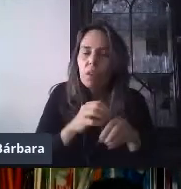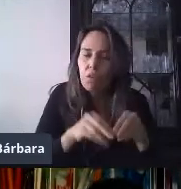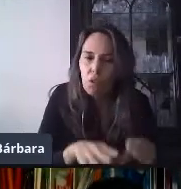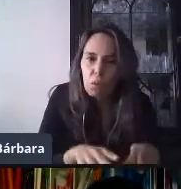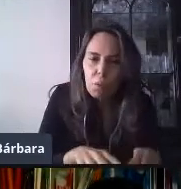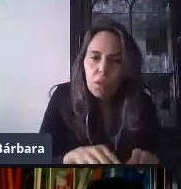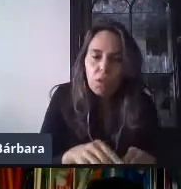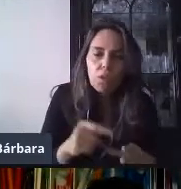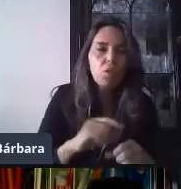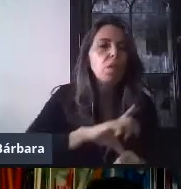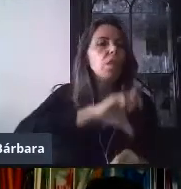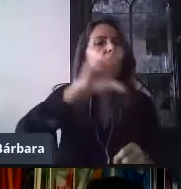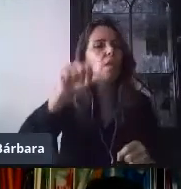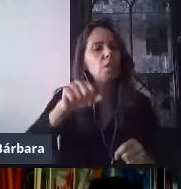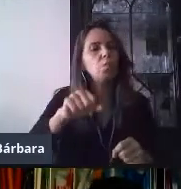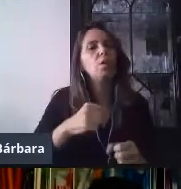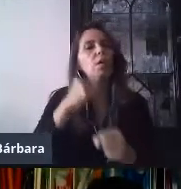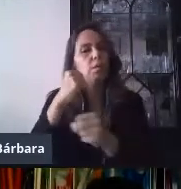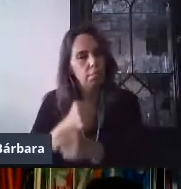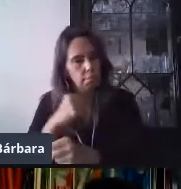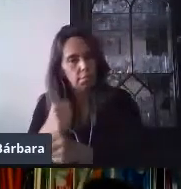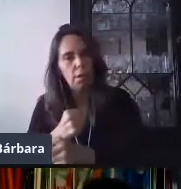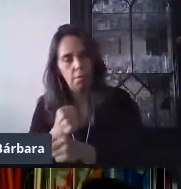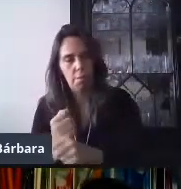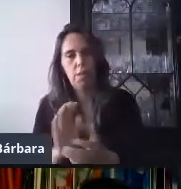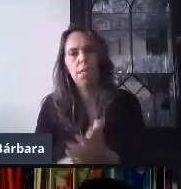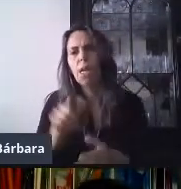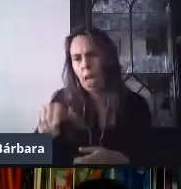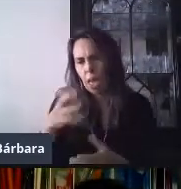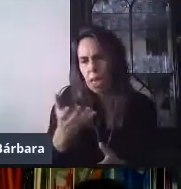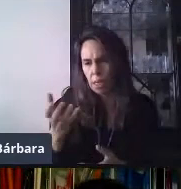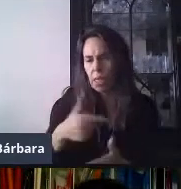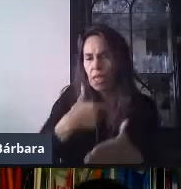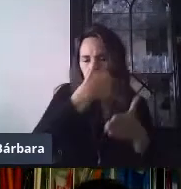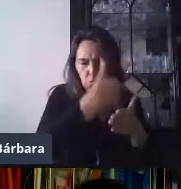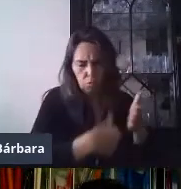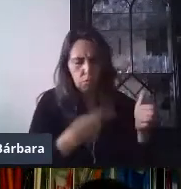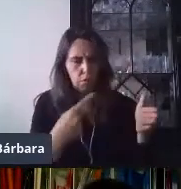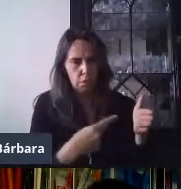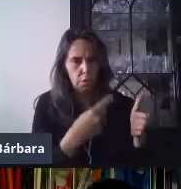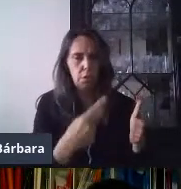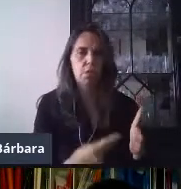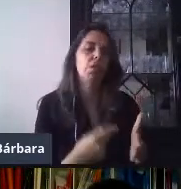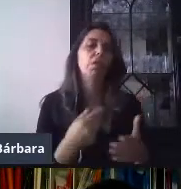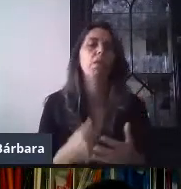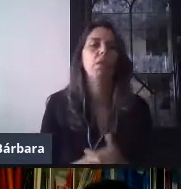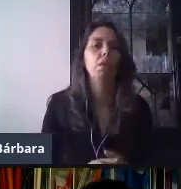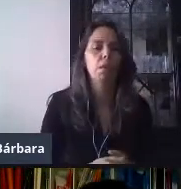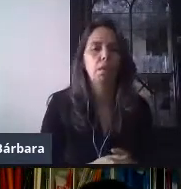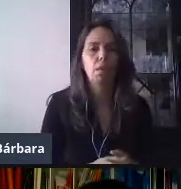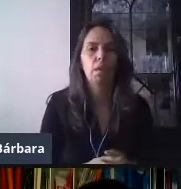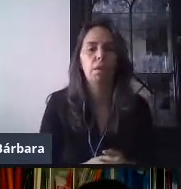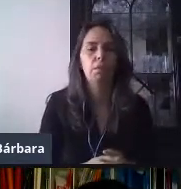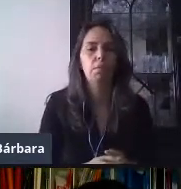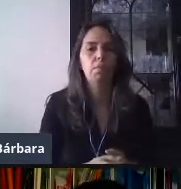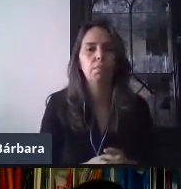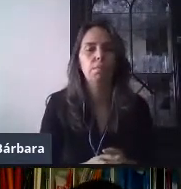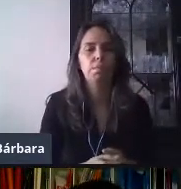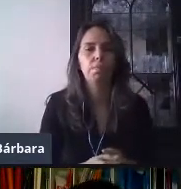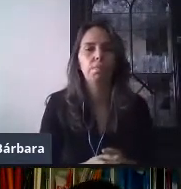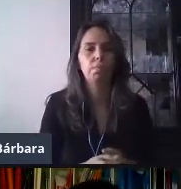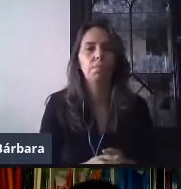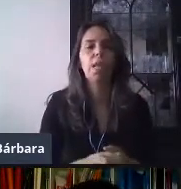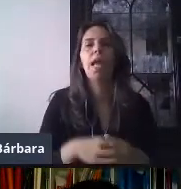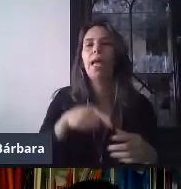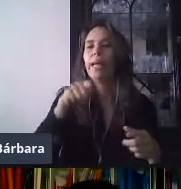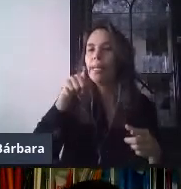práctica y ya empezamos a diseñar un formulario. Bien. Entonces, ¿qué recomendaciones podemos tener para seleccionar un